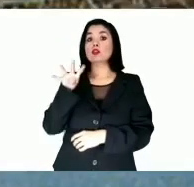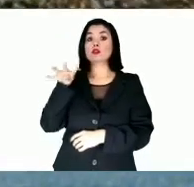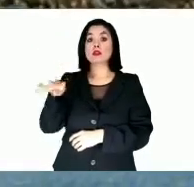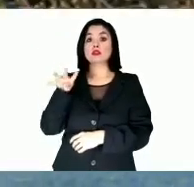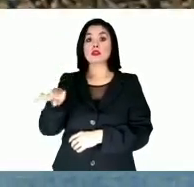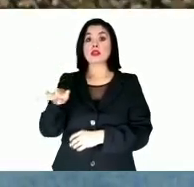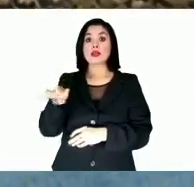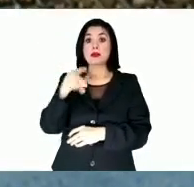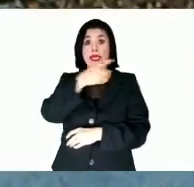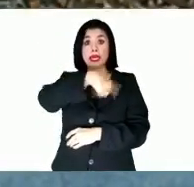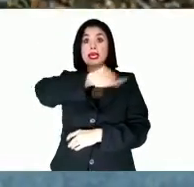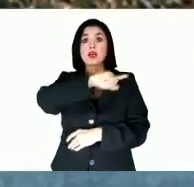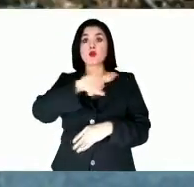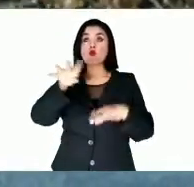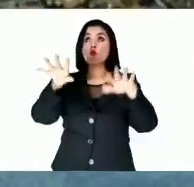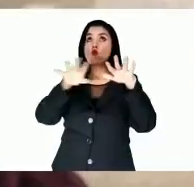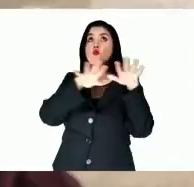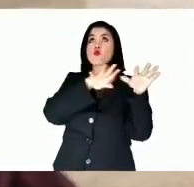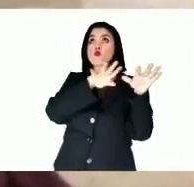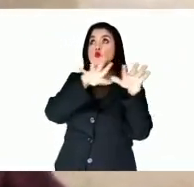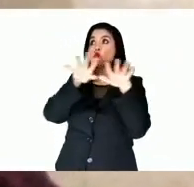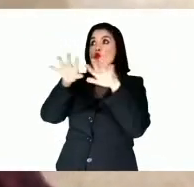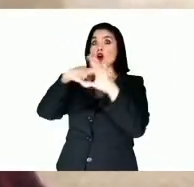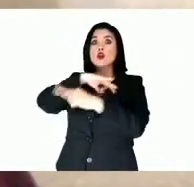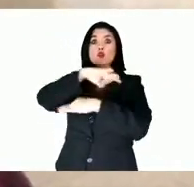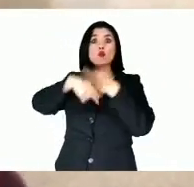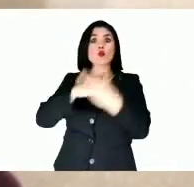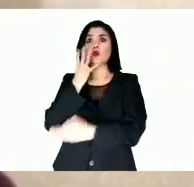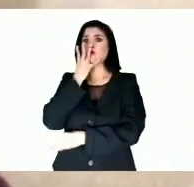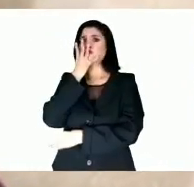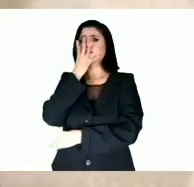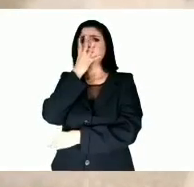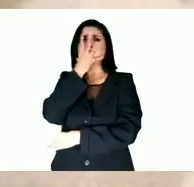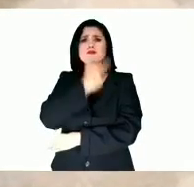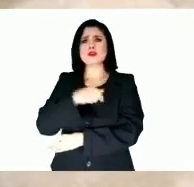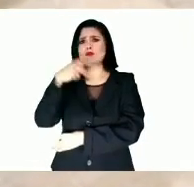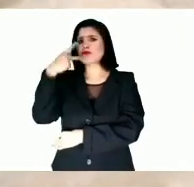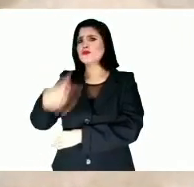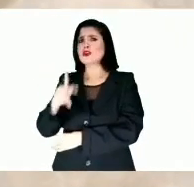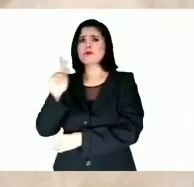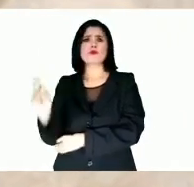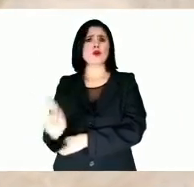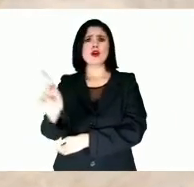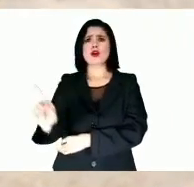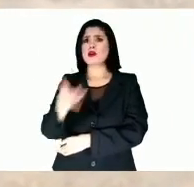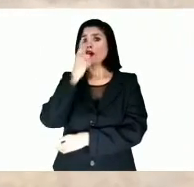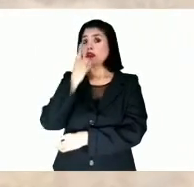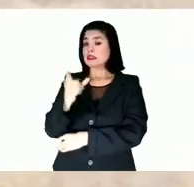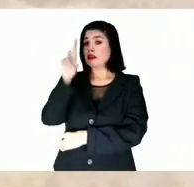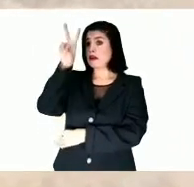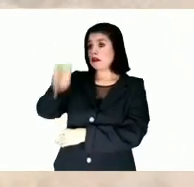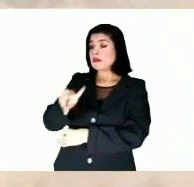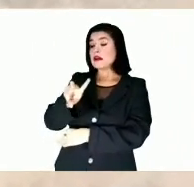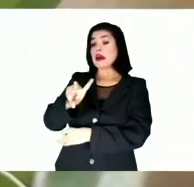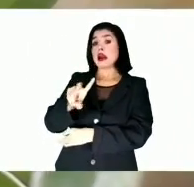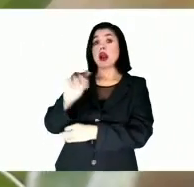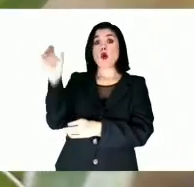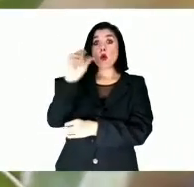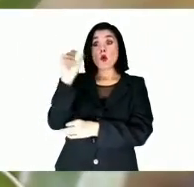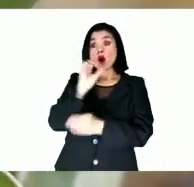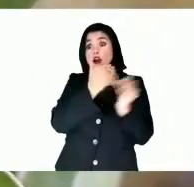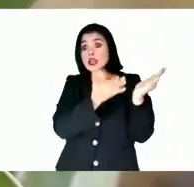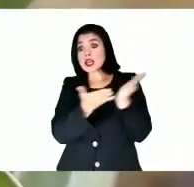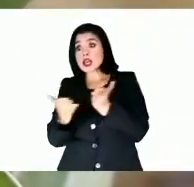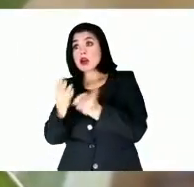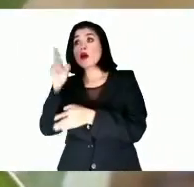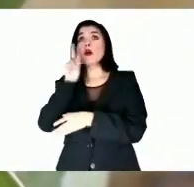paisaje natural de este pueblo. Bernal Díaz del Castillo escribió pues desde que llegamos cerca de Iztapalapa ver